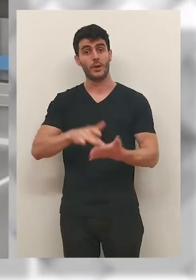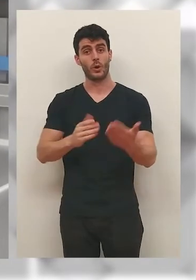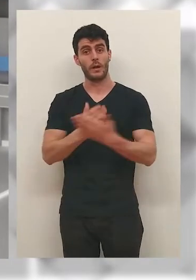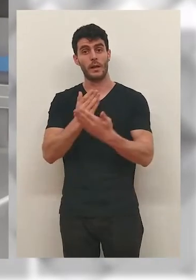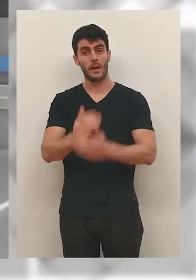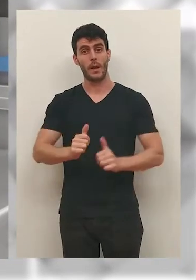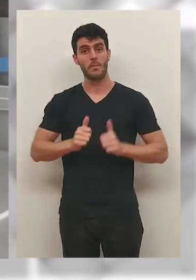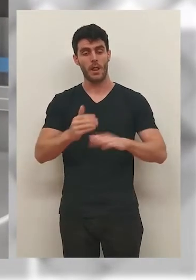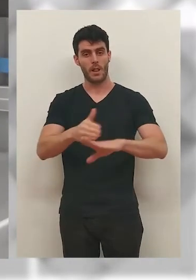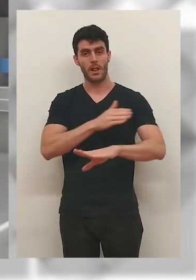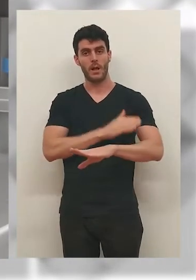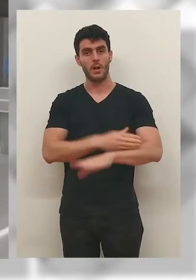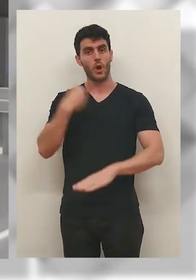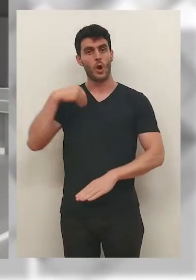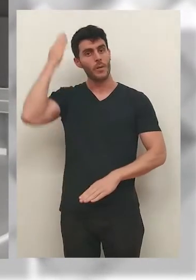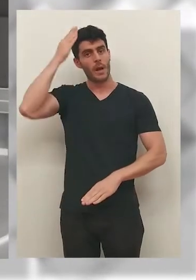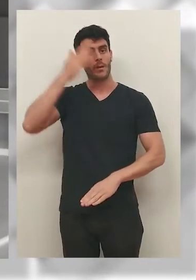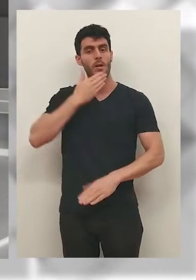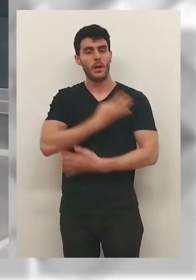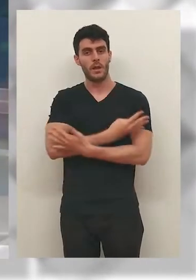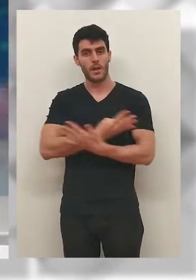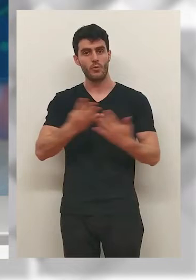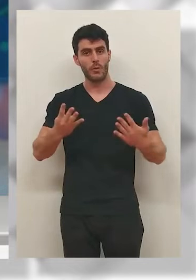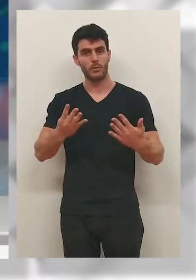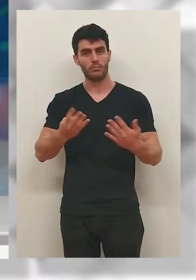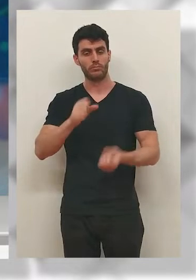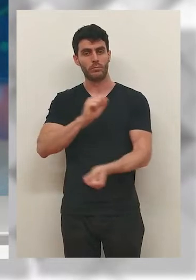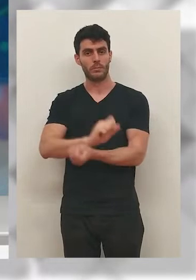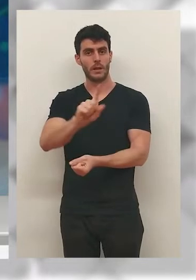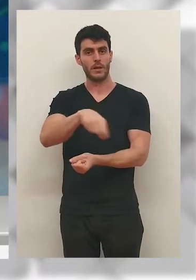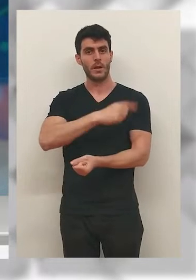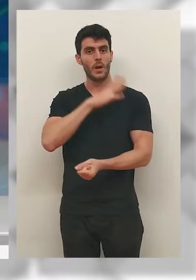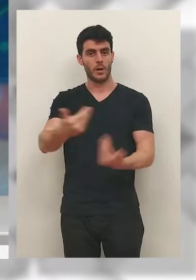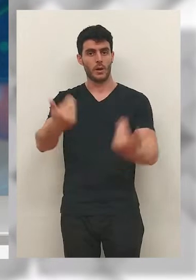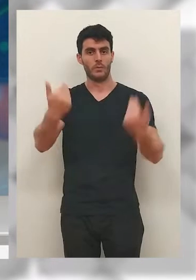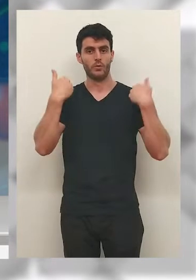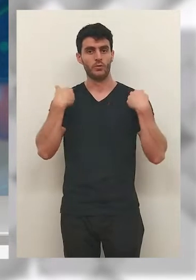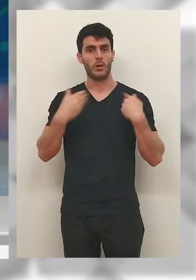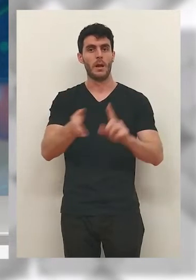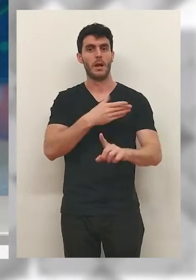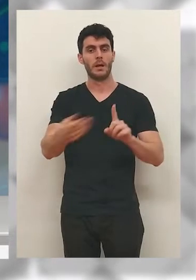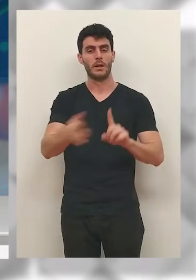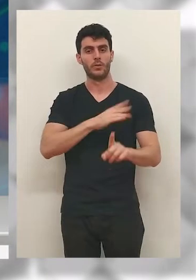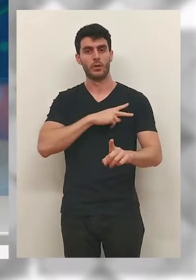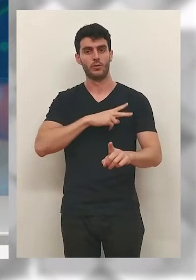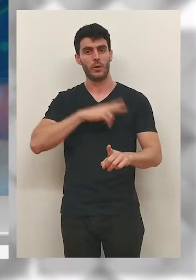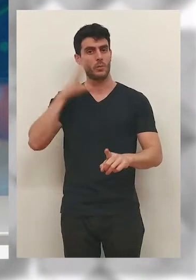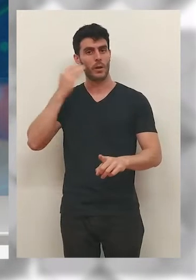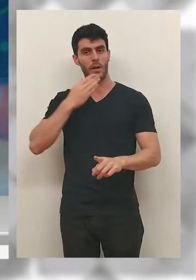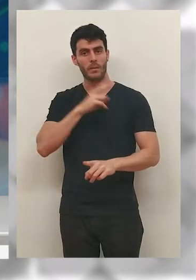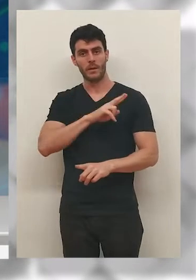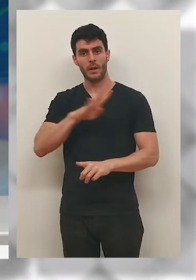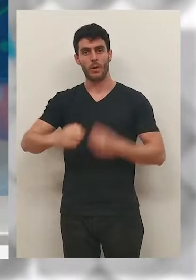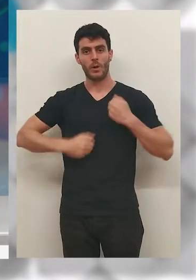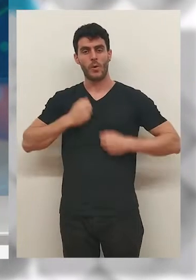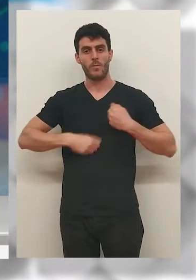Se lo contábamos al comienzo de nuestro informativo. Un joven navarro de 19 años ha sido detenido como presunto autor de una agresión